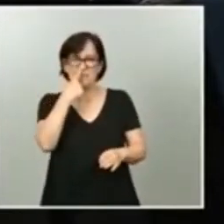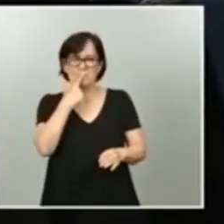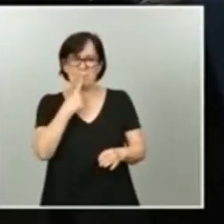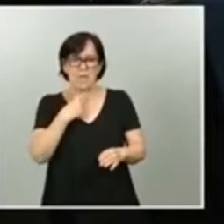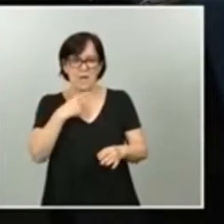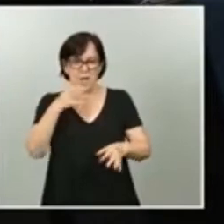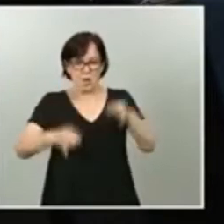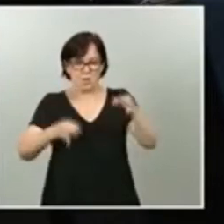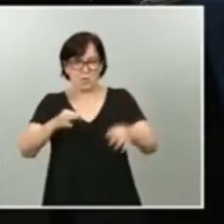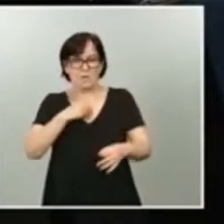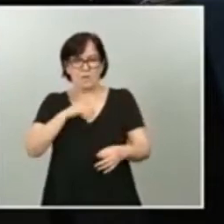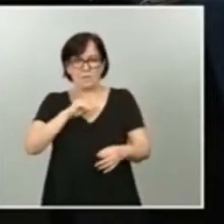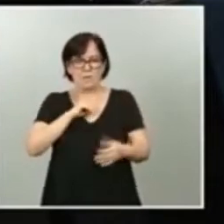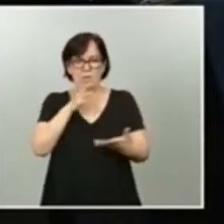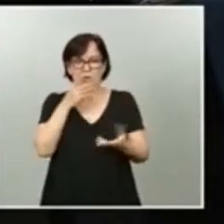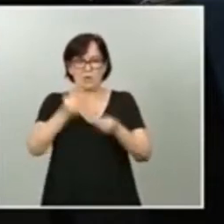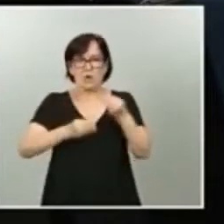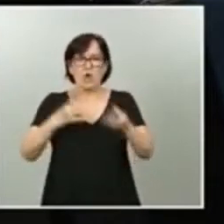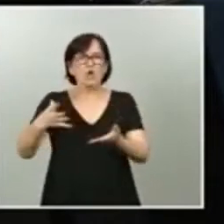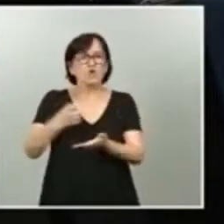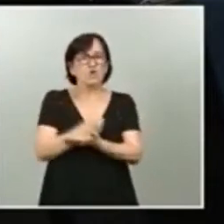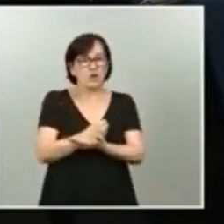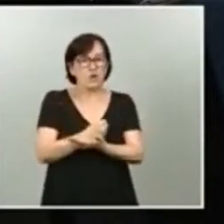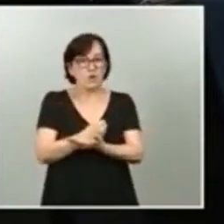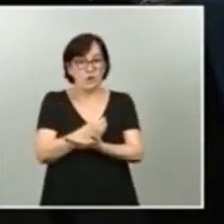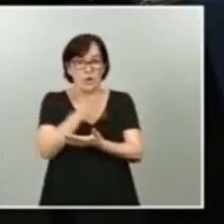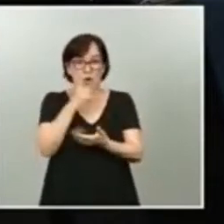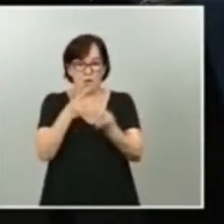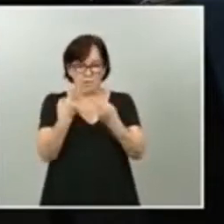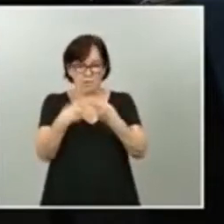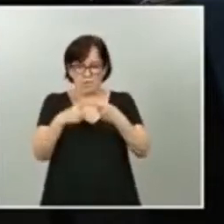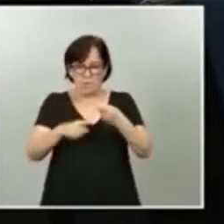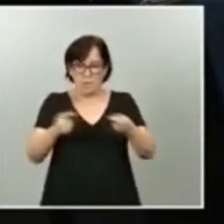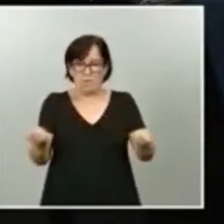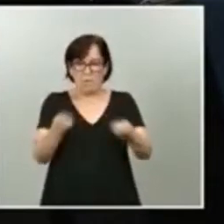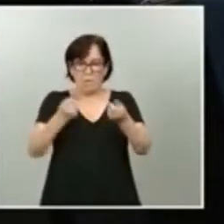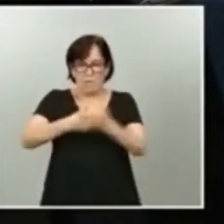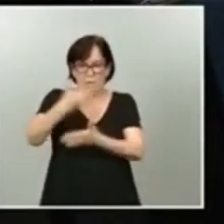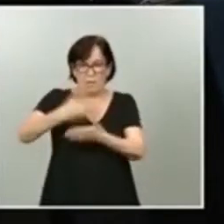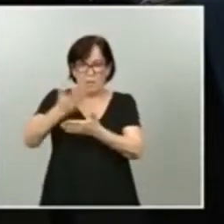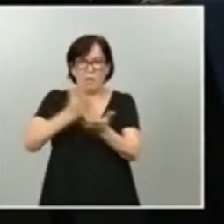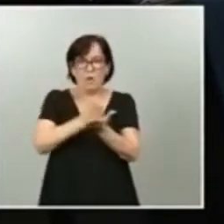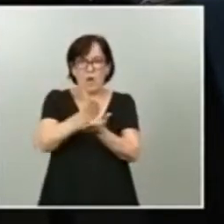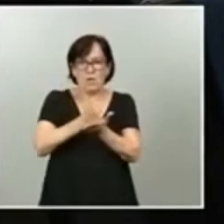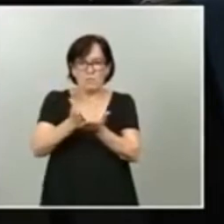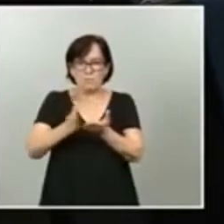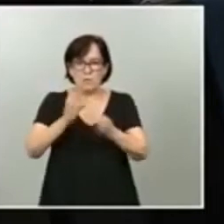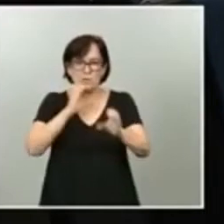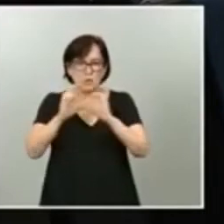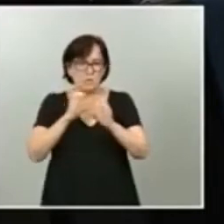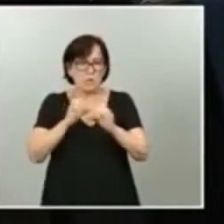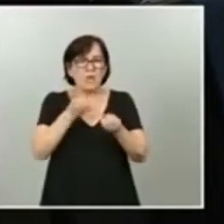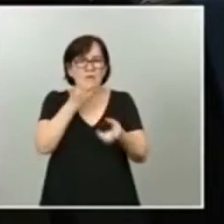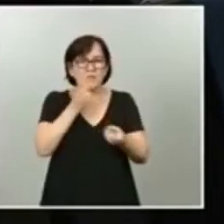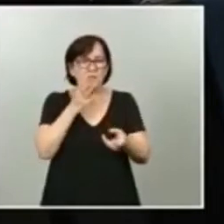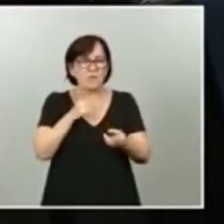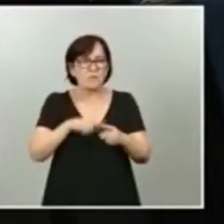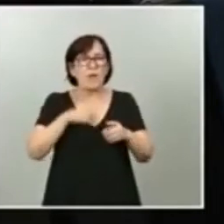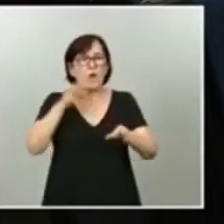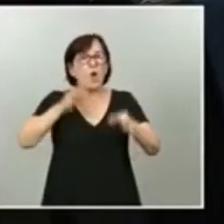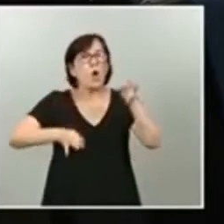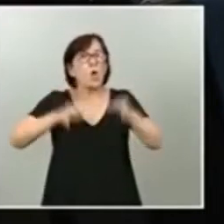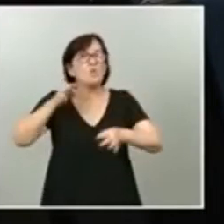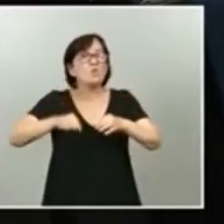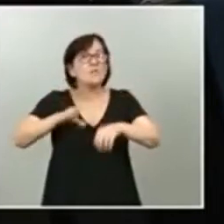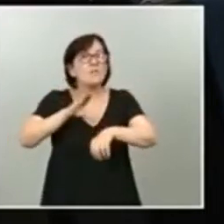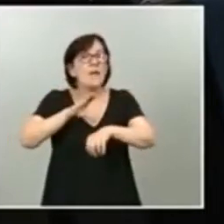ante el hecho de que todo esto que estamos conociendo y publicando en los medios de comunicación, la información llega de la justicia suiza, no de la